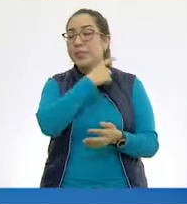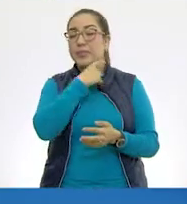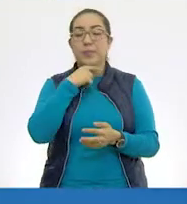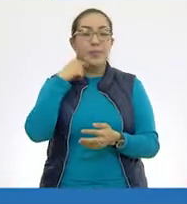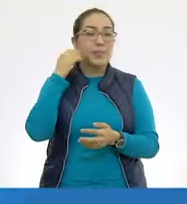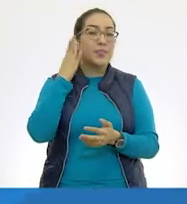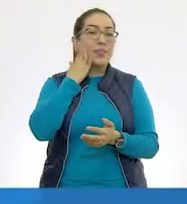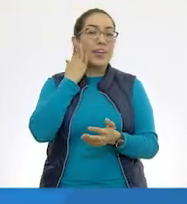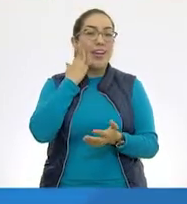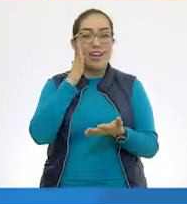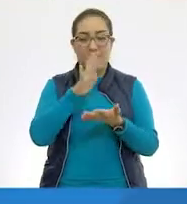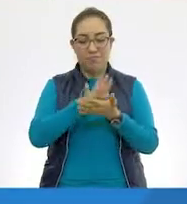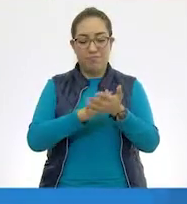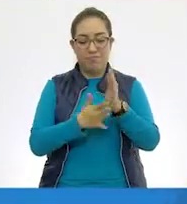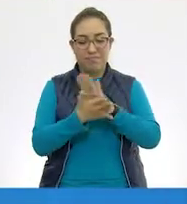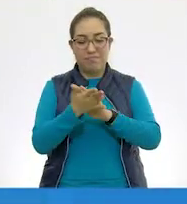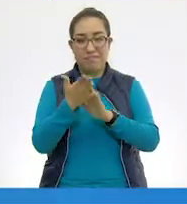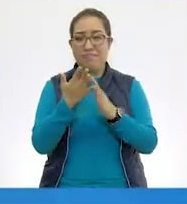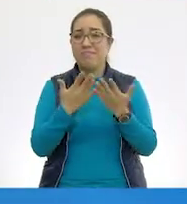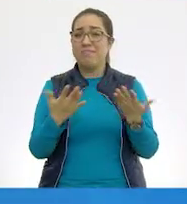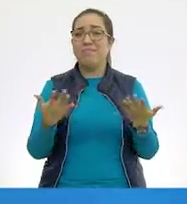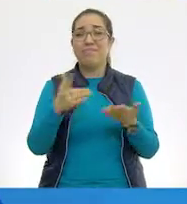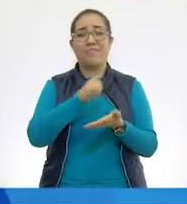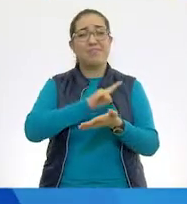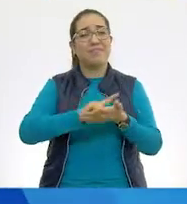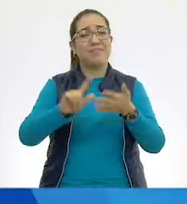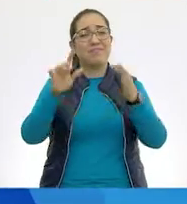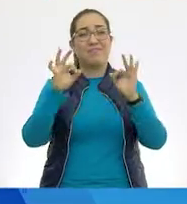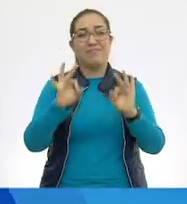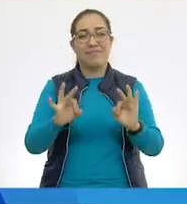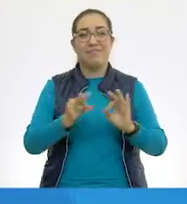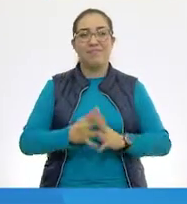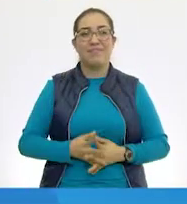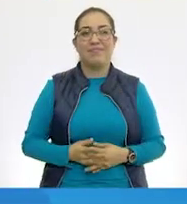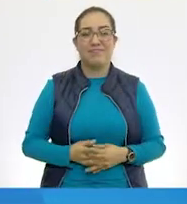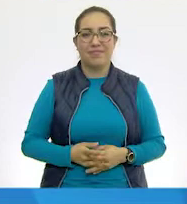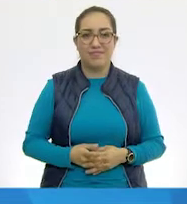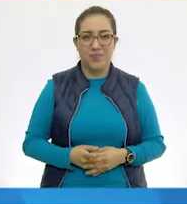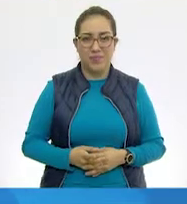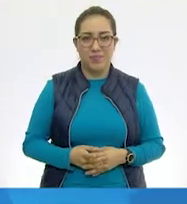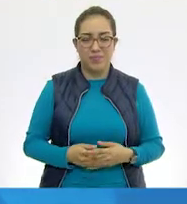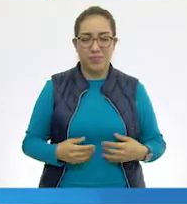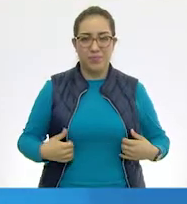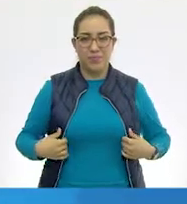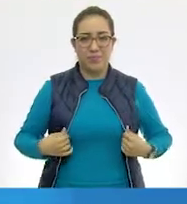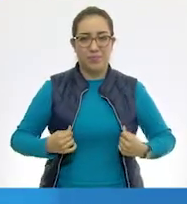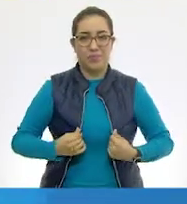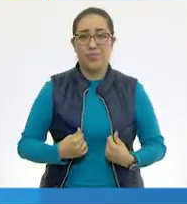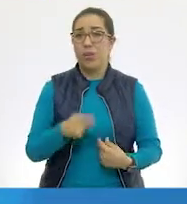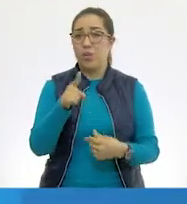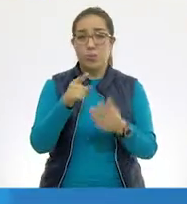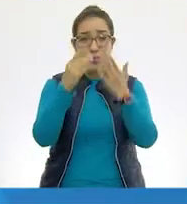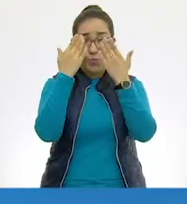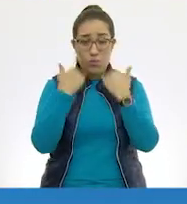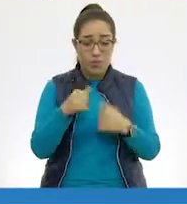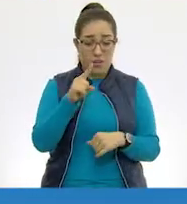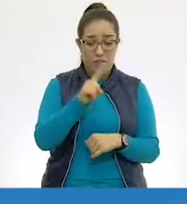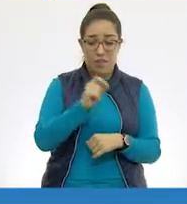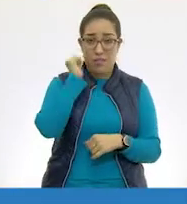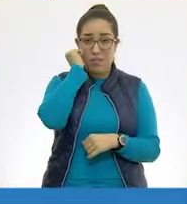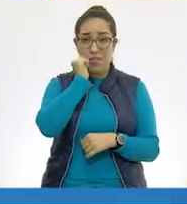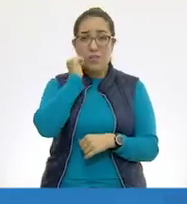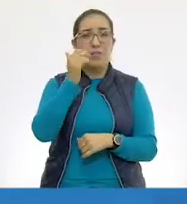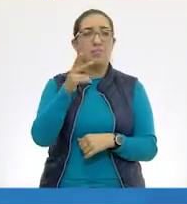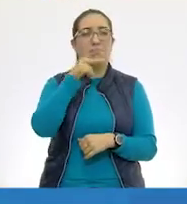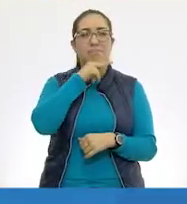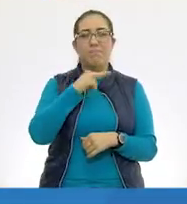Sécalas con una toalla. ¡Y listo! ¡Tus manos están limpias! Si no tienes agua y jabón,